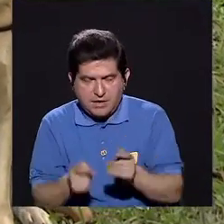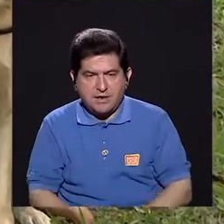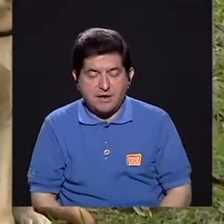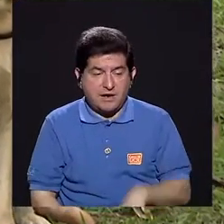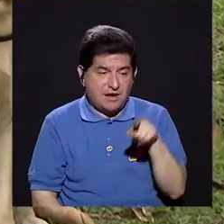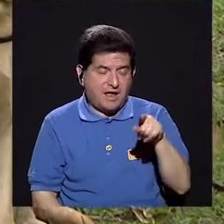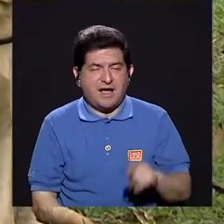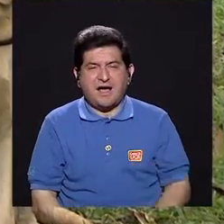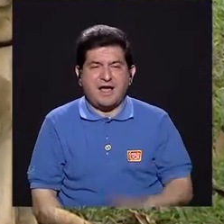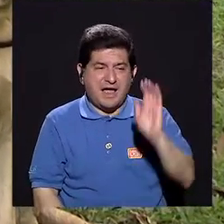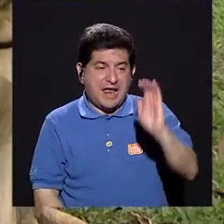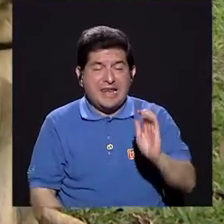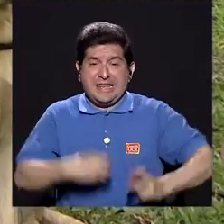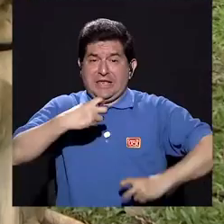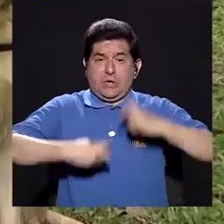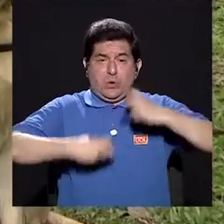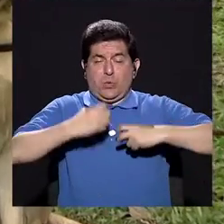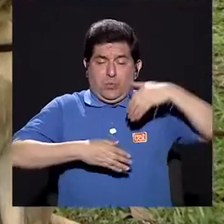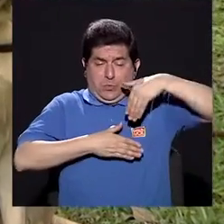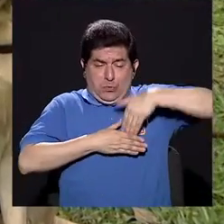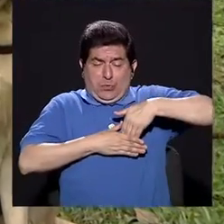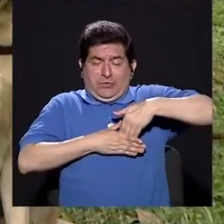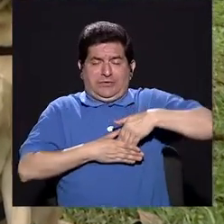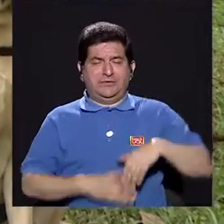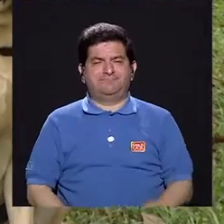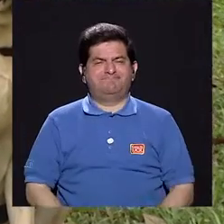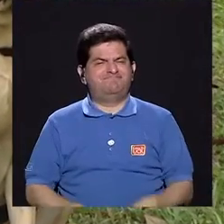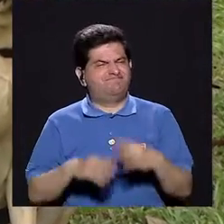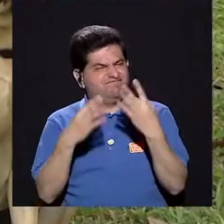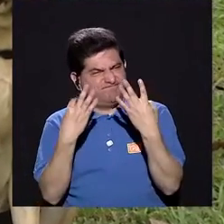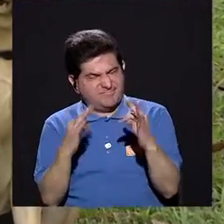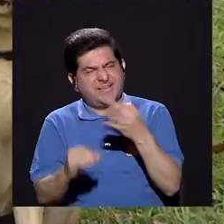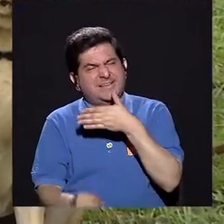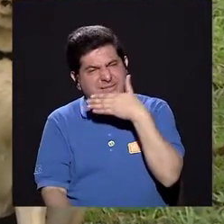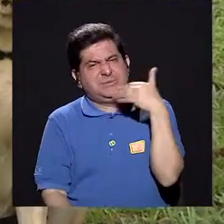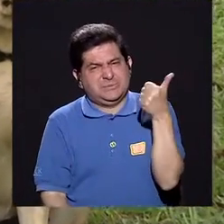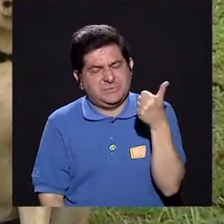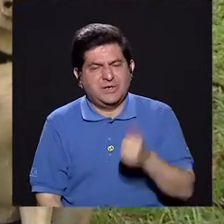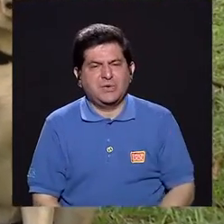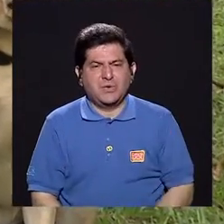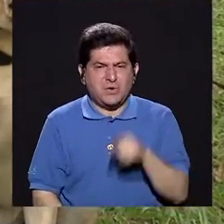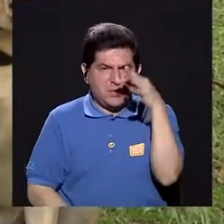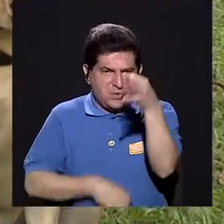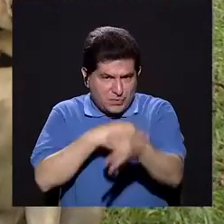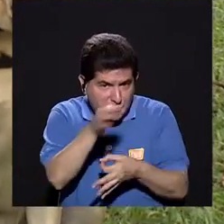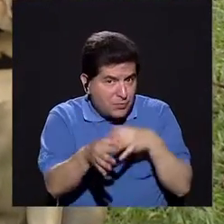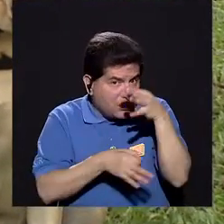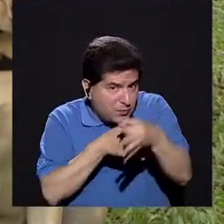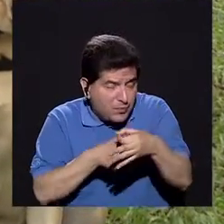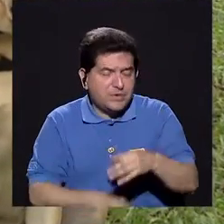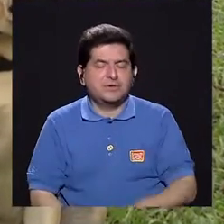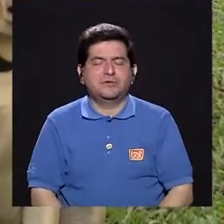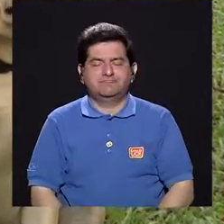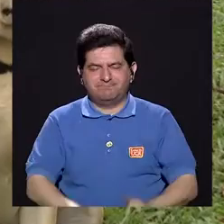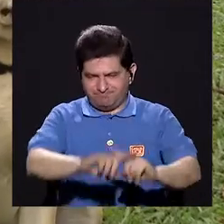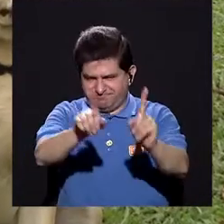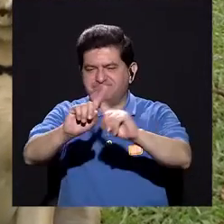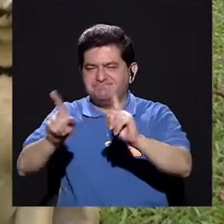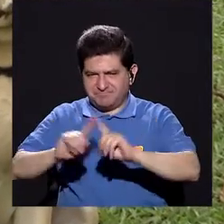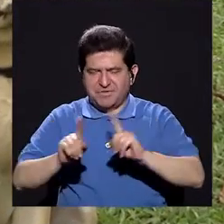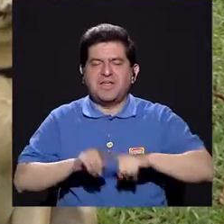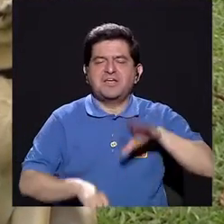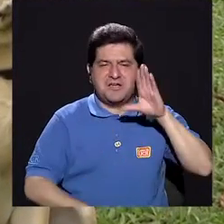ese chico va a entrar en crisis. Entonces, tratamos de que tenga diferentes